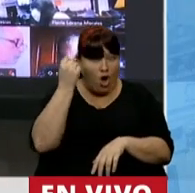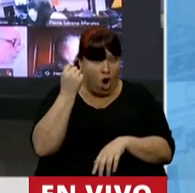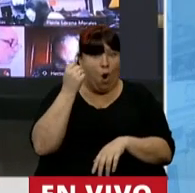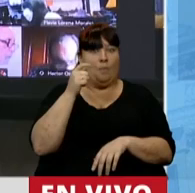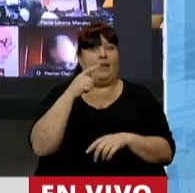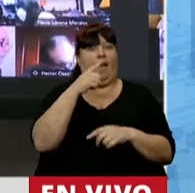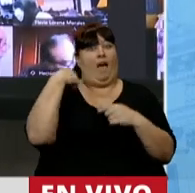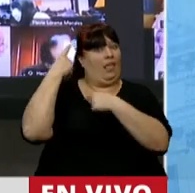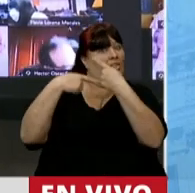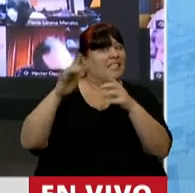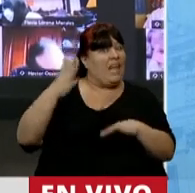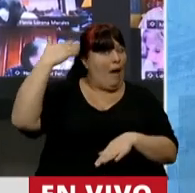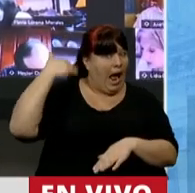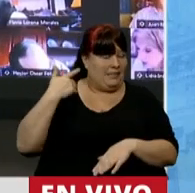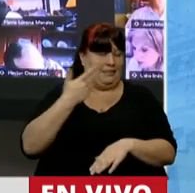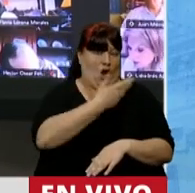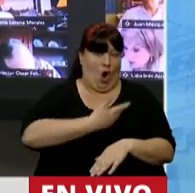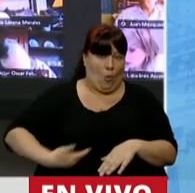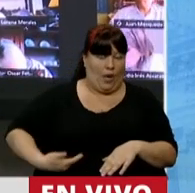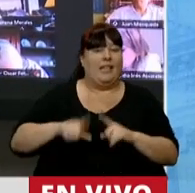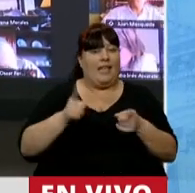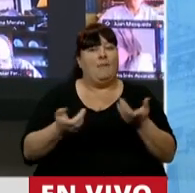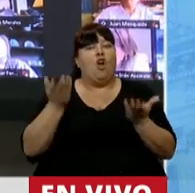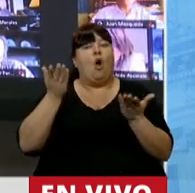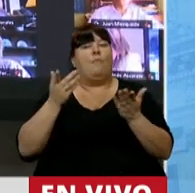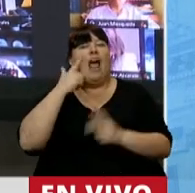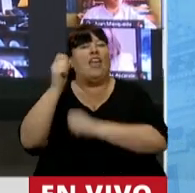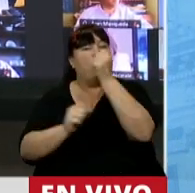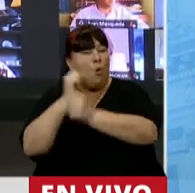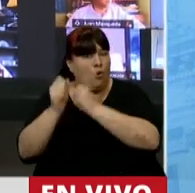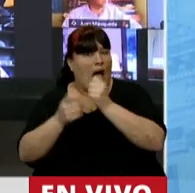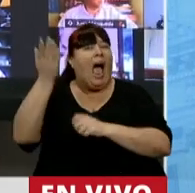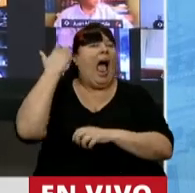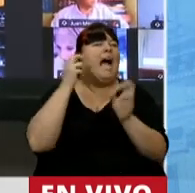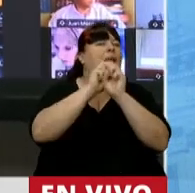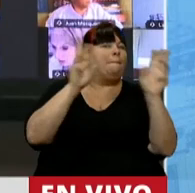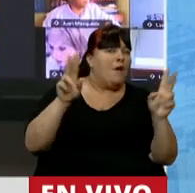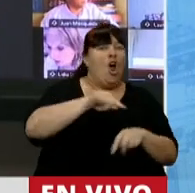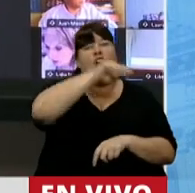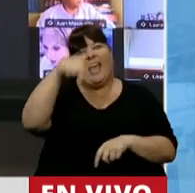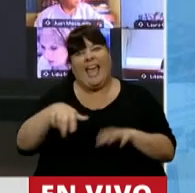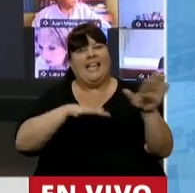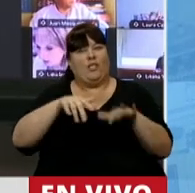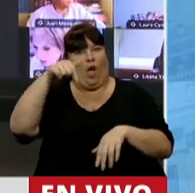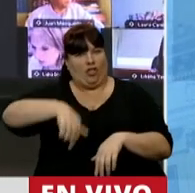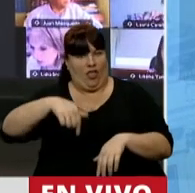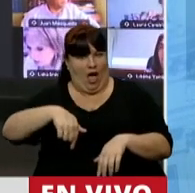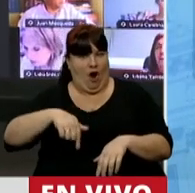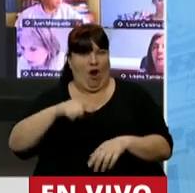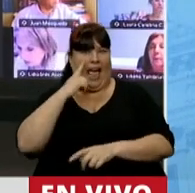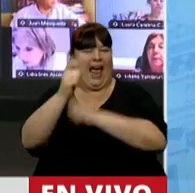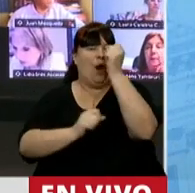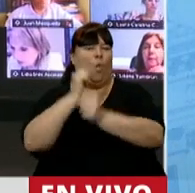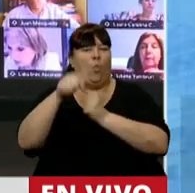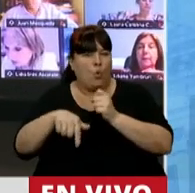heredada desde el punto de vista de la situación de la industria era peor que la situación que hoy tiene la